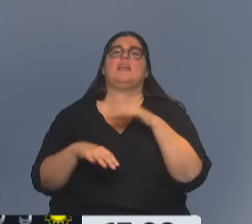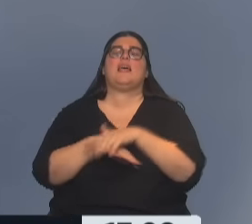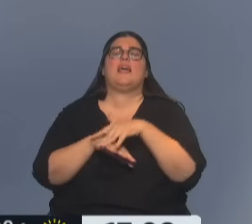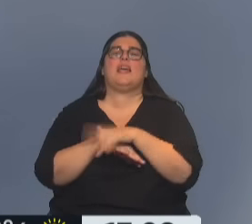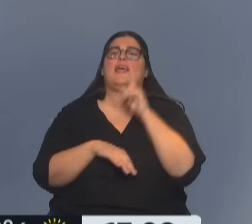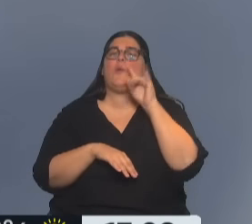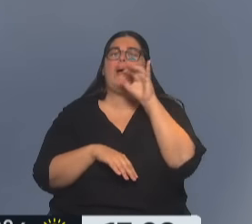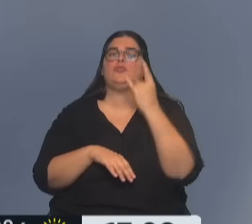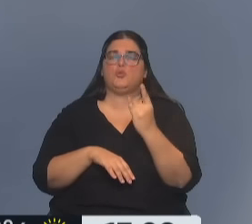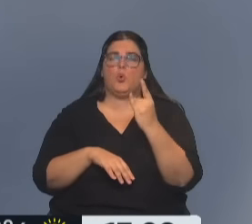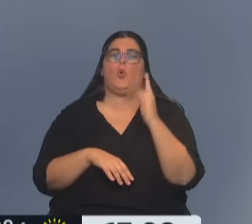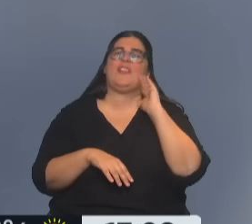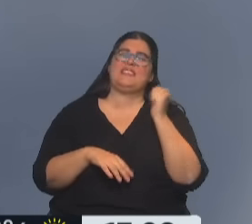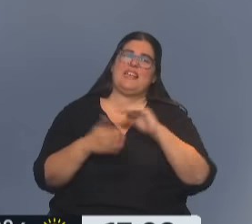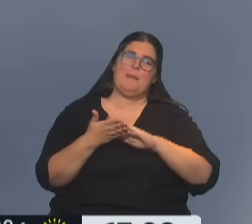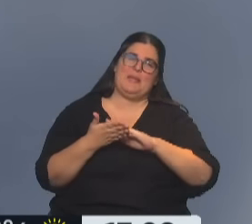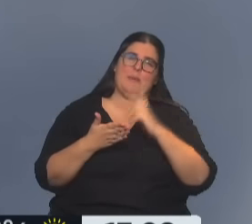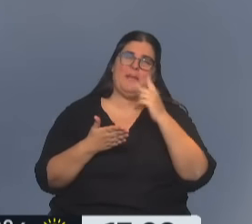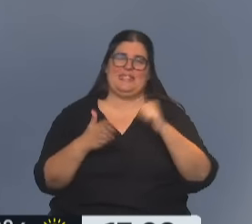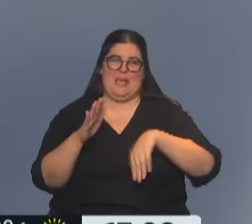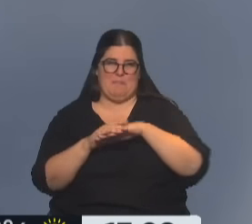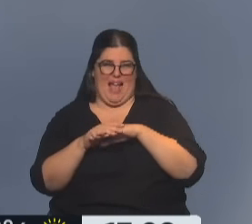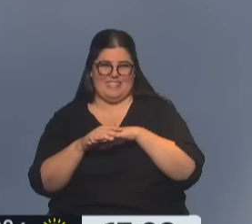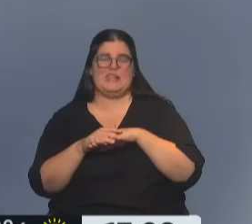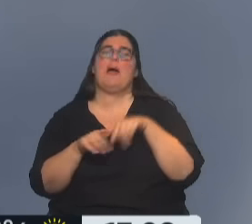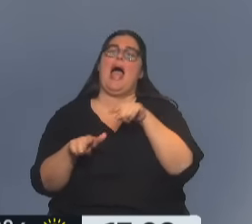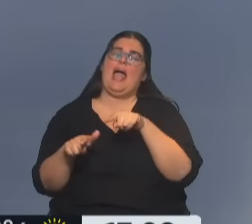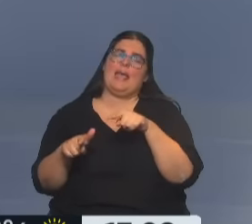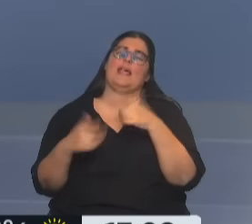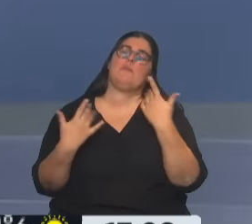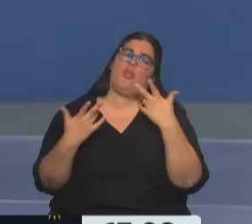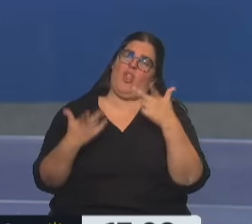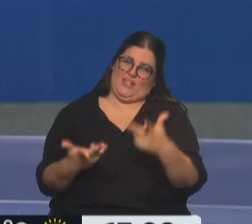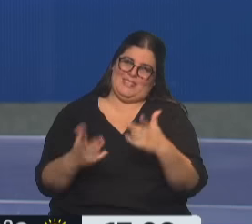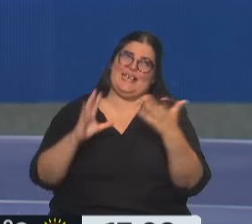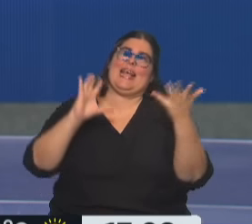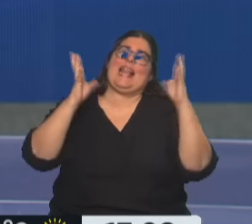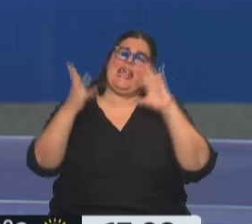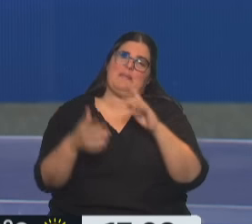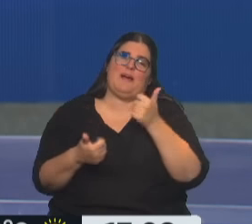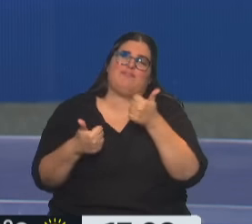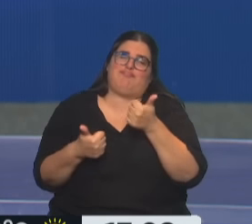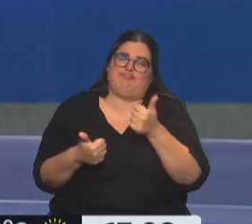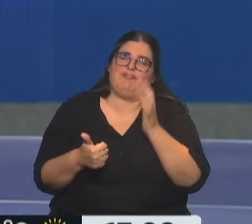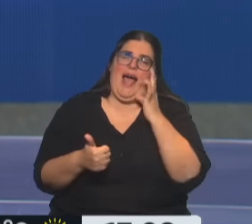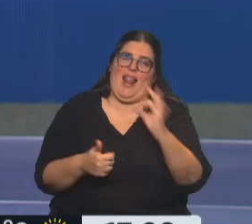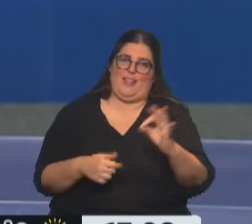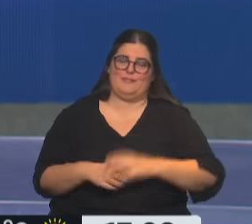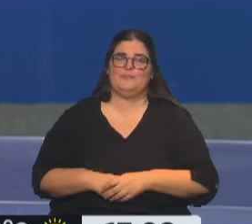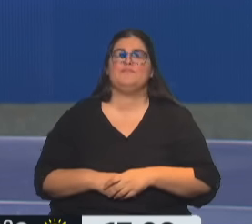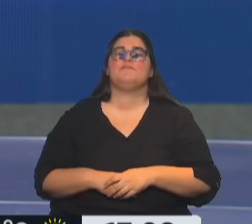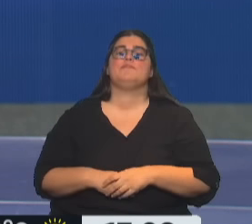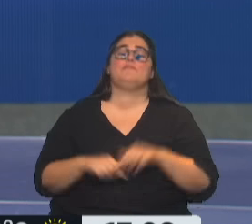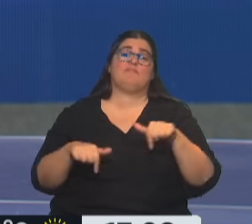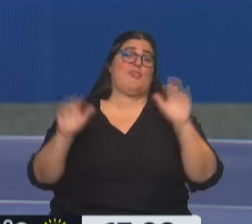16 la mínima, 26 la máxima y ya podríamos decir que, bueno, el clima acompaña un poco más. Bueno,